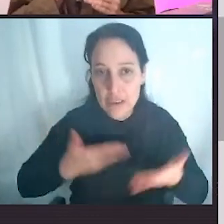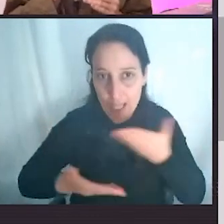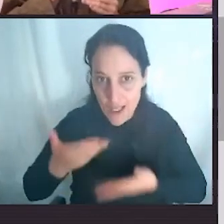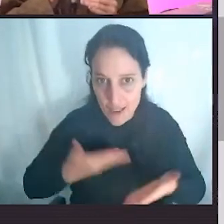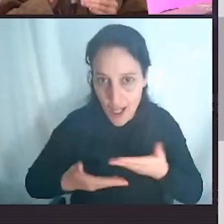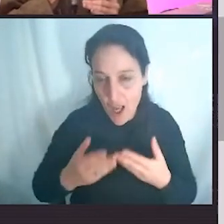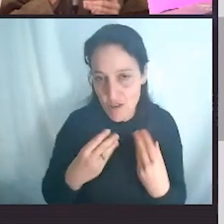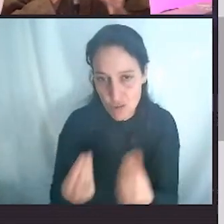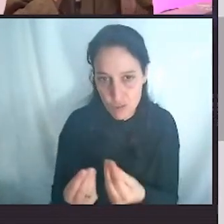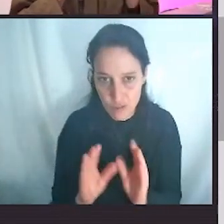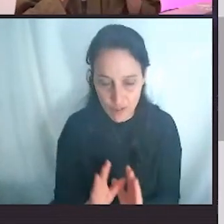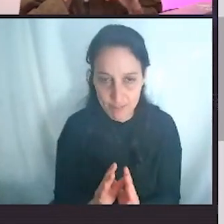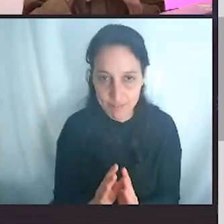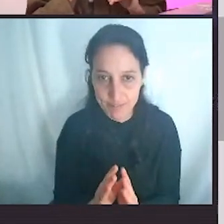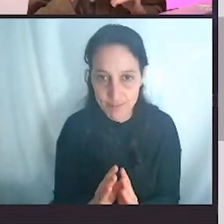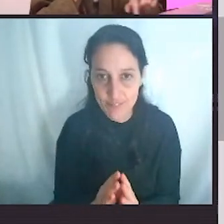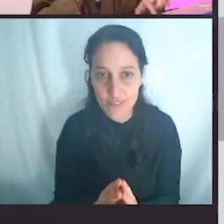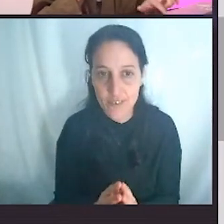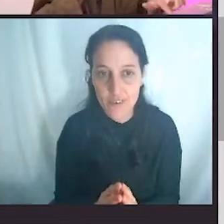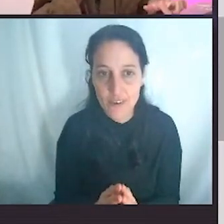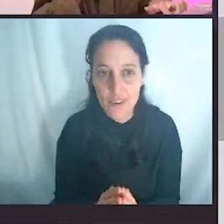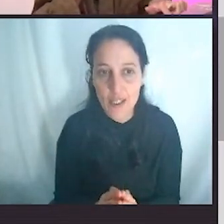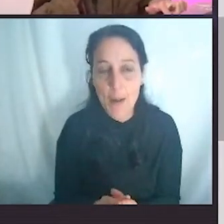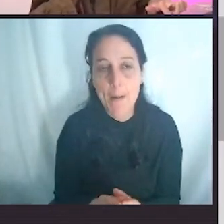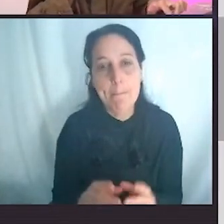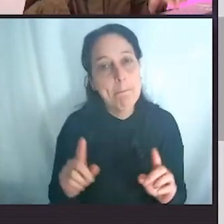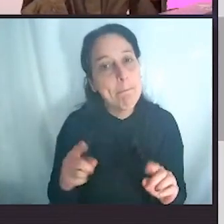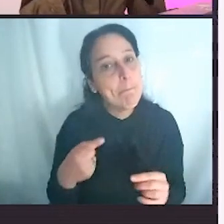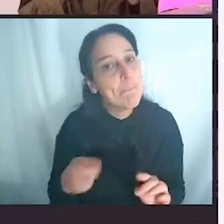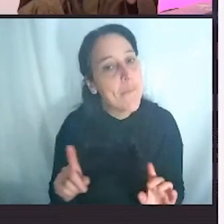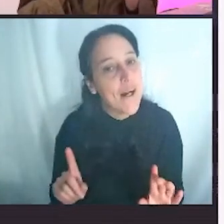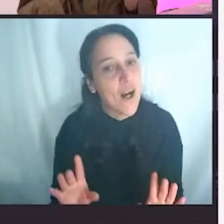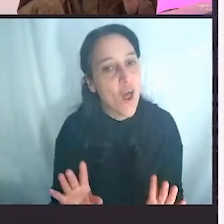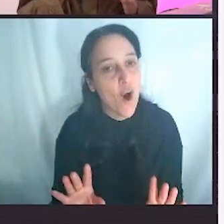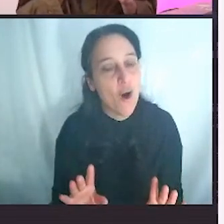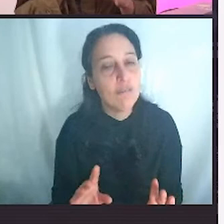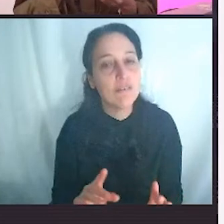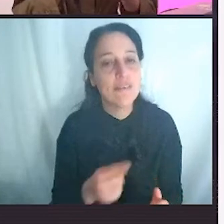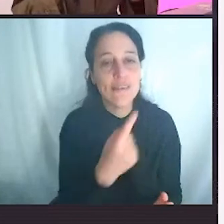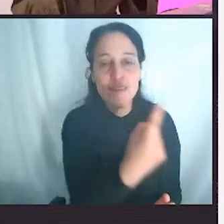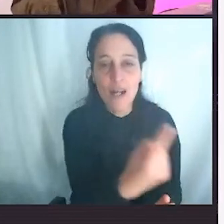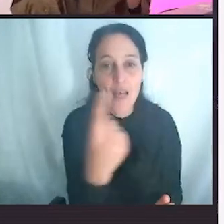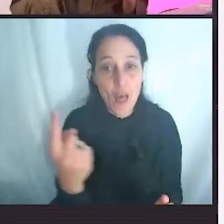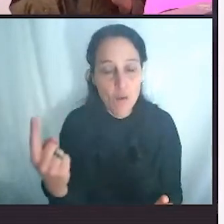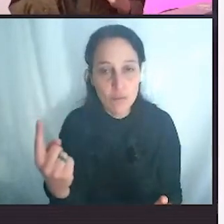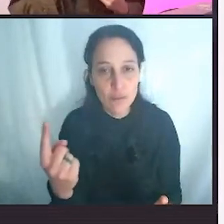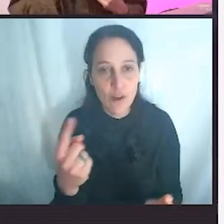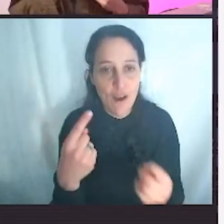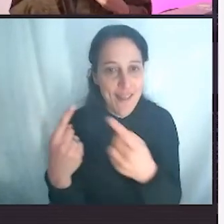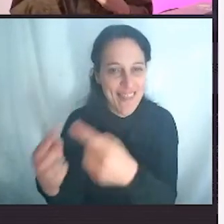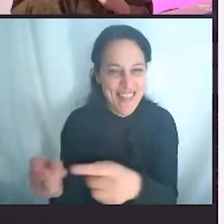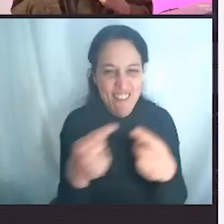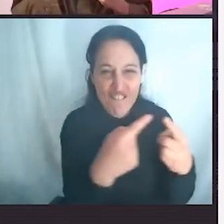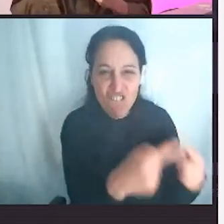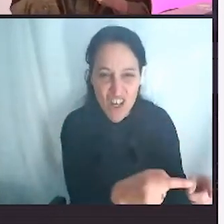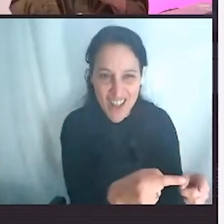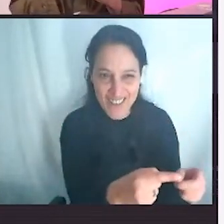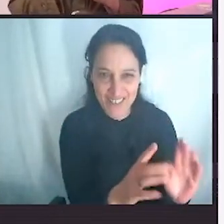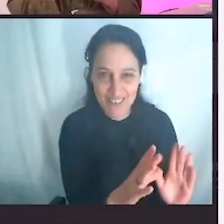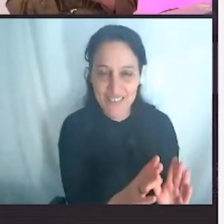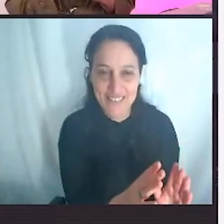validación. Pero recién ahí se emite el token. O sea, para cada token atrás hay una tonelada de plástico